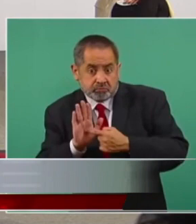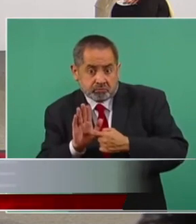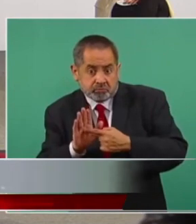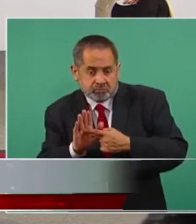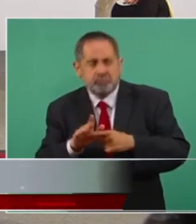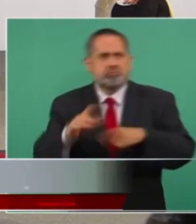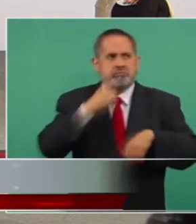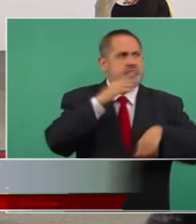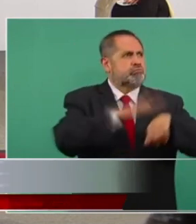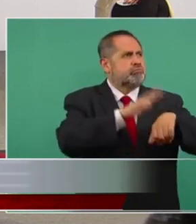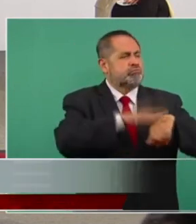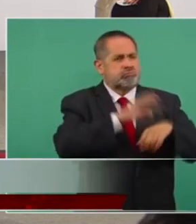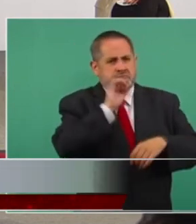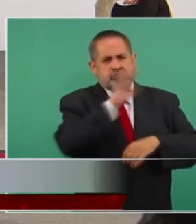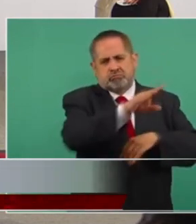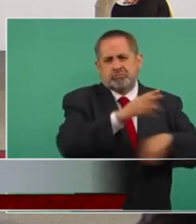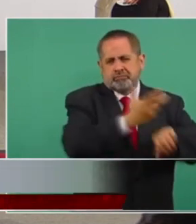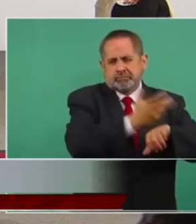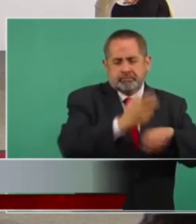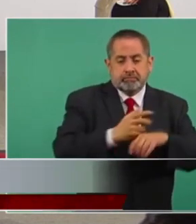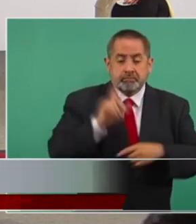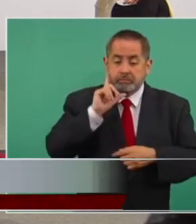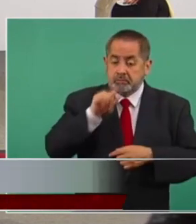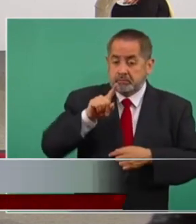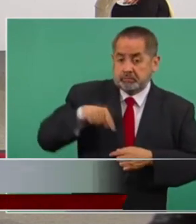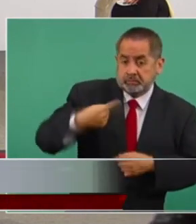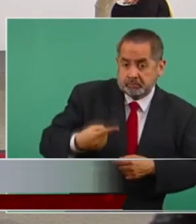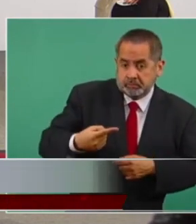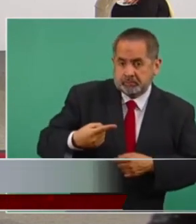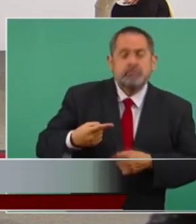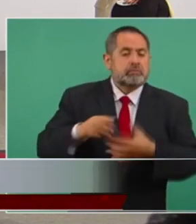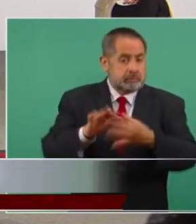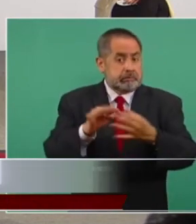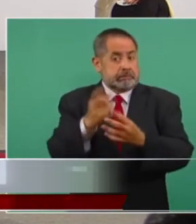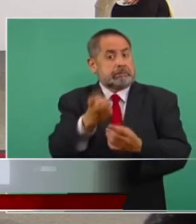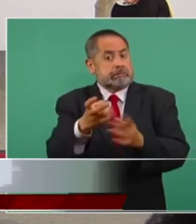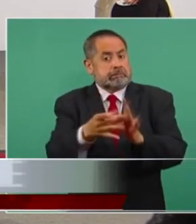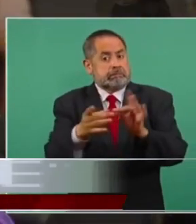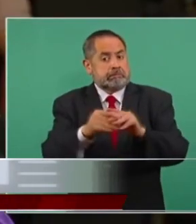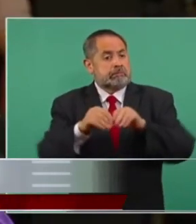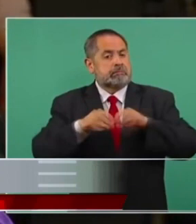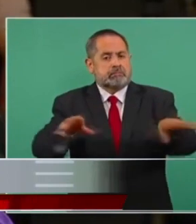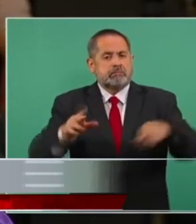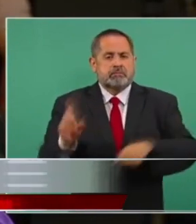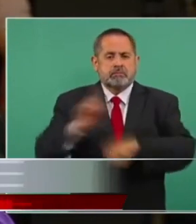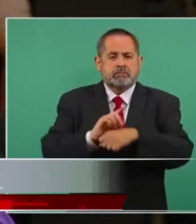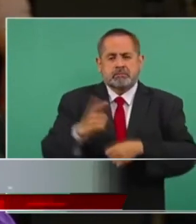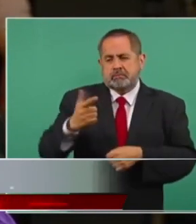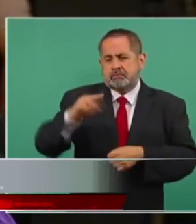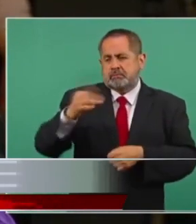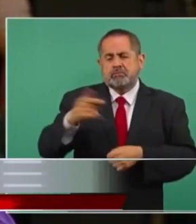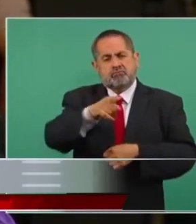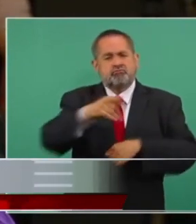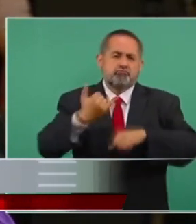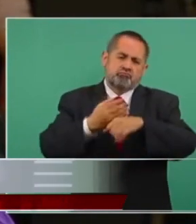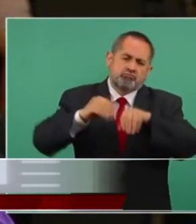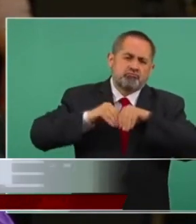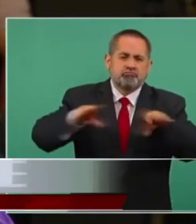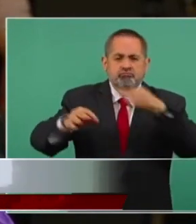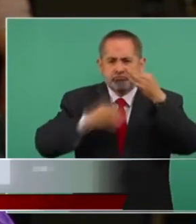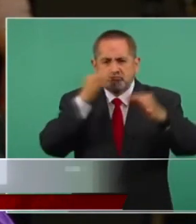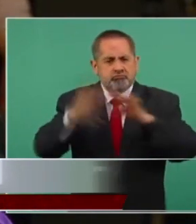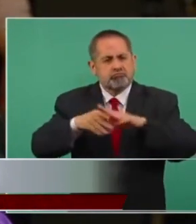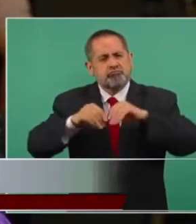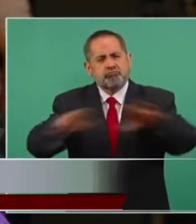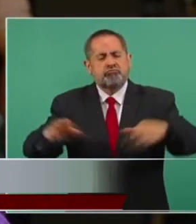diplomática y al siguiente día que es el día que están poniendo en su indagatoria el 7 de mayo usted dio a conocer aquí que se envió